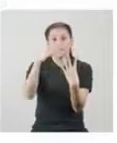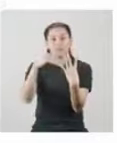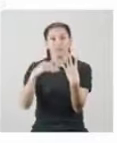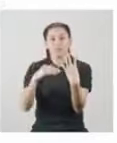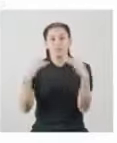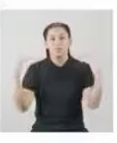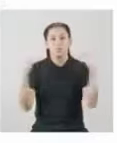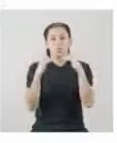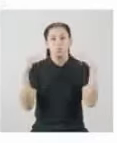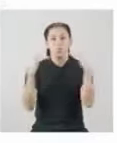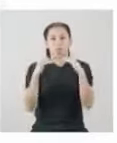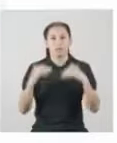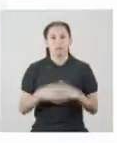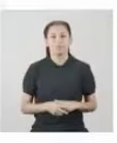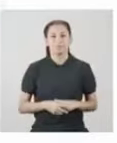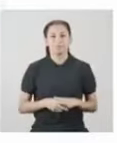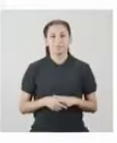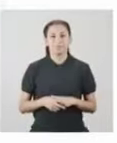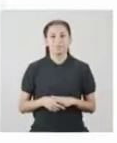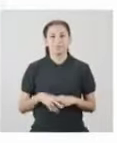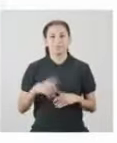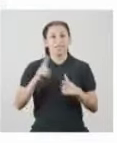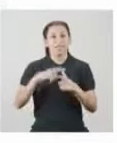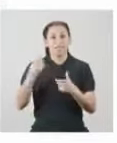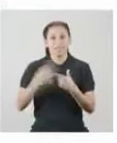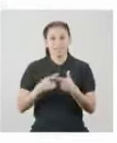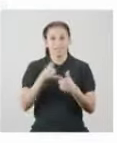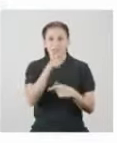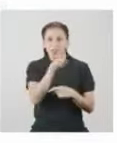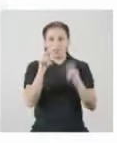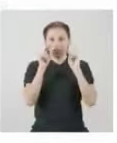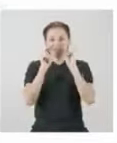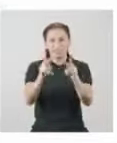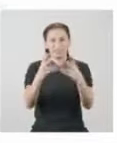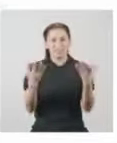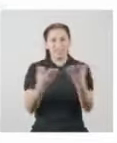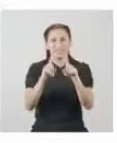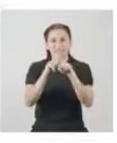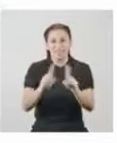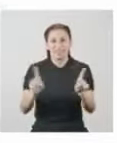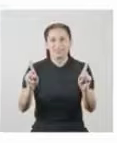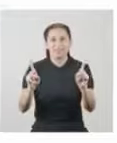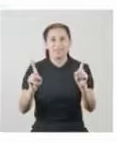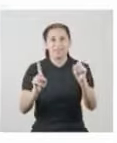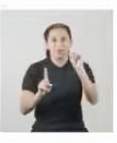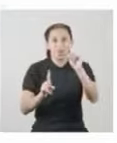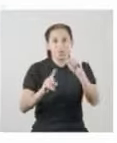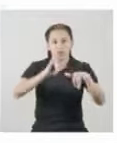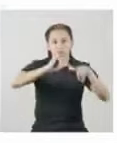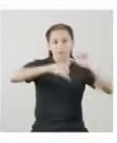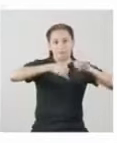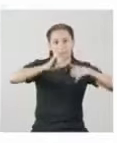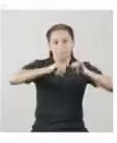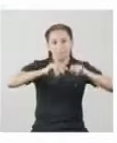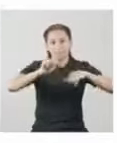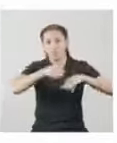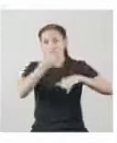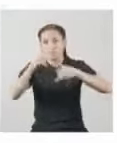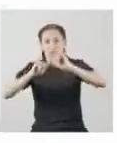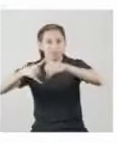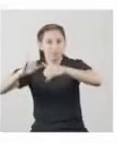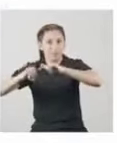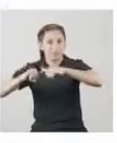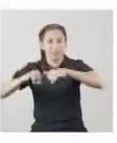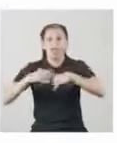individuos son iguales Entonces, lo que estamos observando es la diferencia entre una medida y